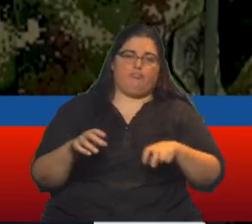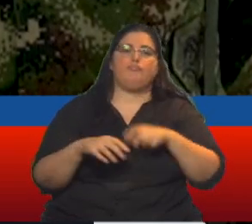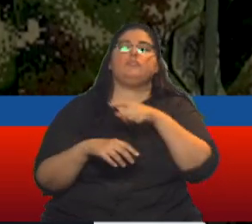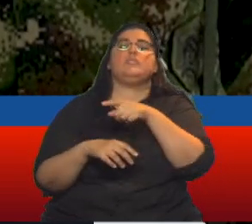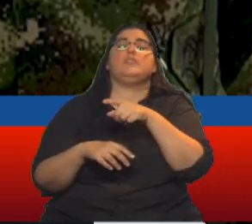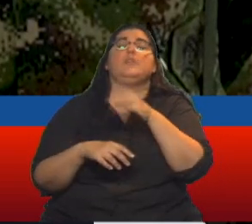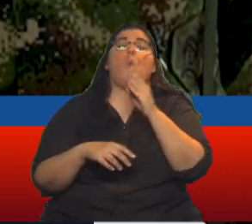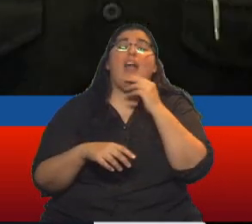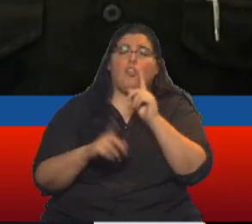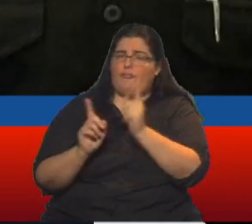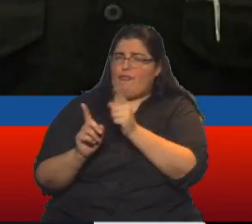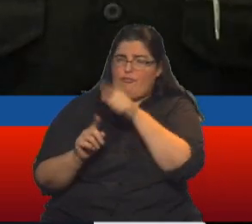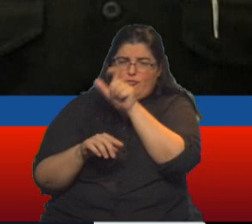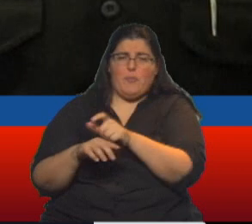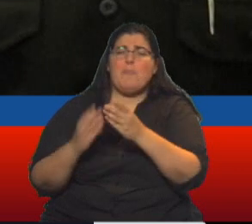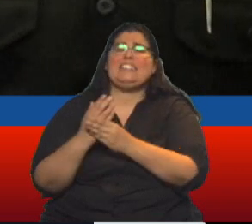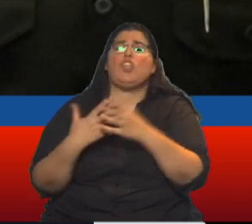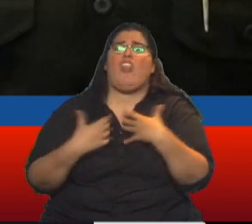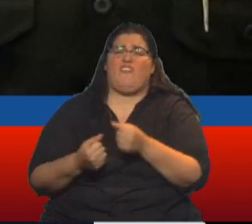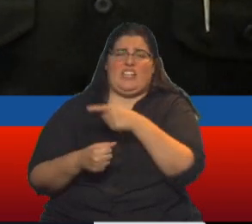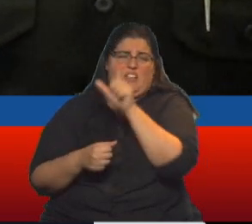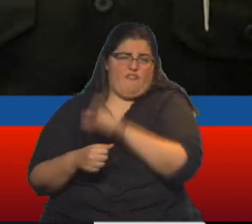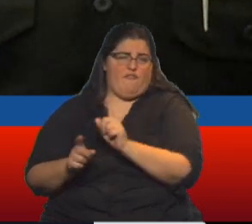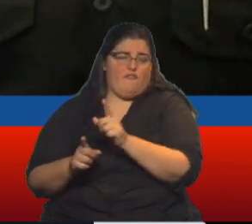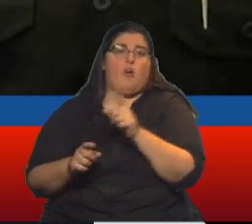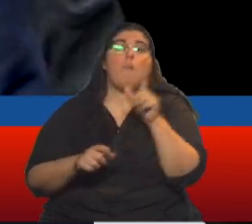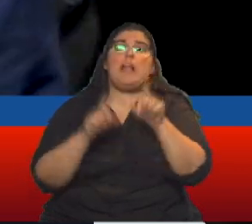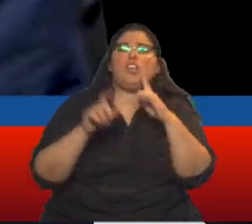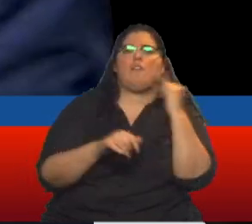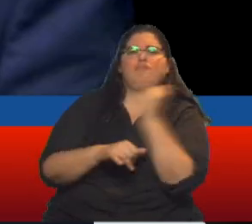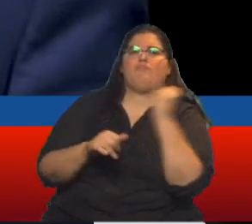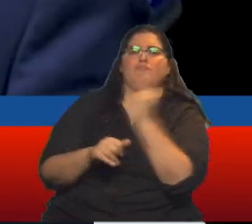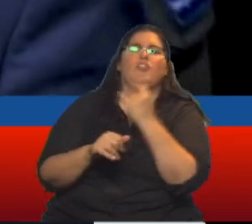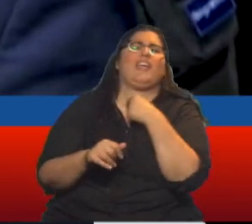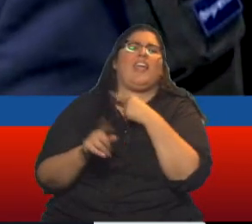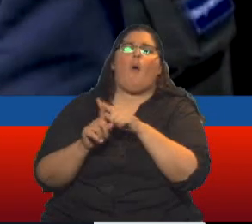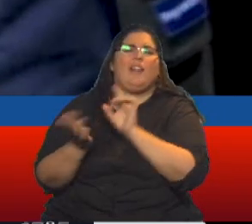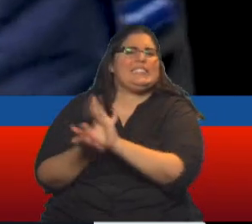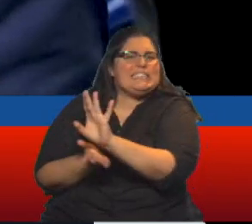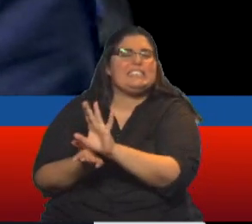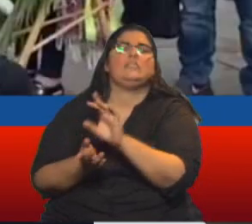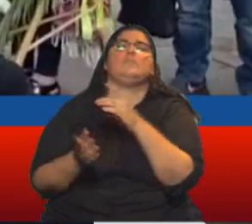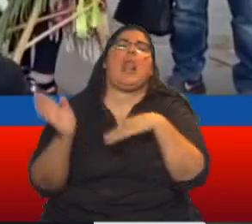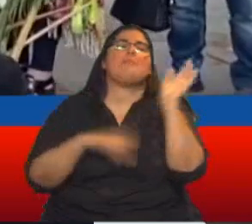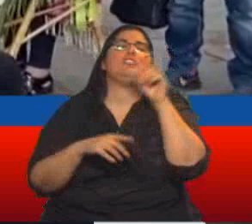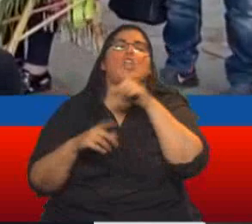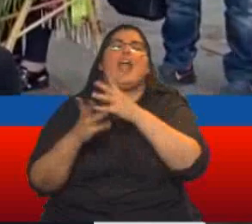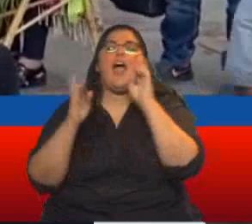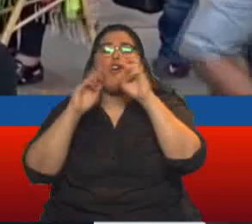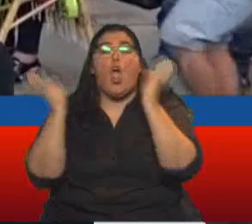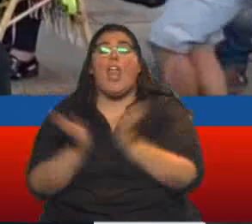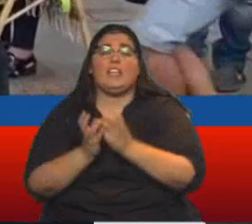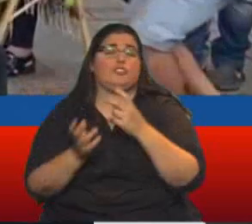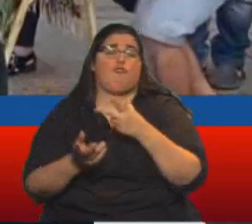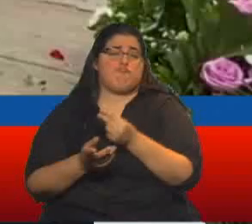aún mantiene su cargo. Sobre él pesan un pedido de destitución que fue trabado por la mayoría parlamentaria. La oposición